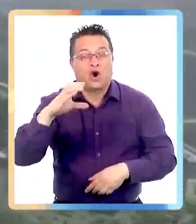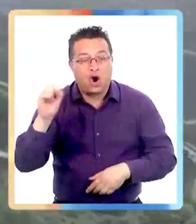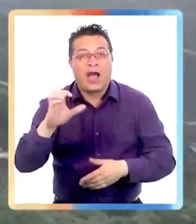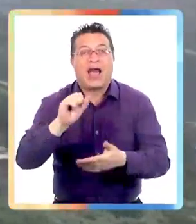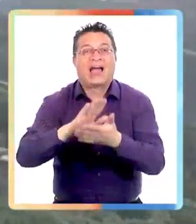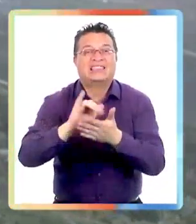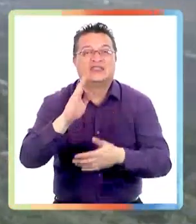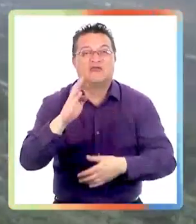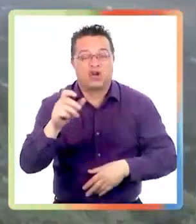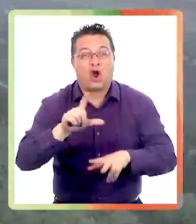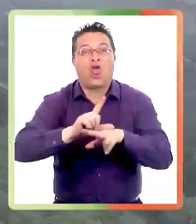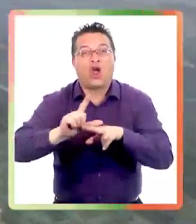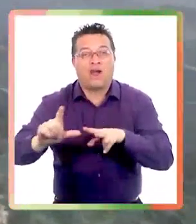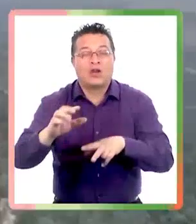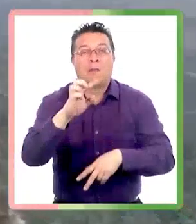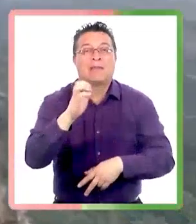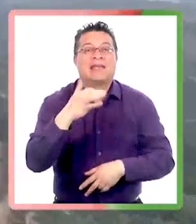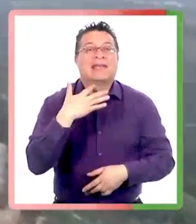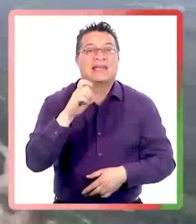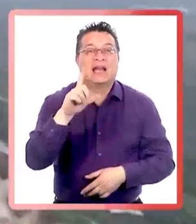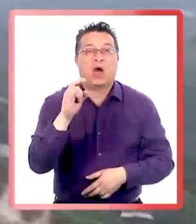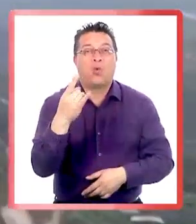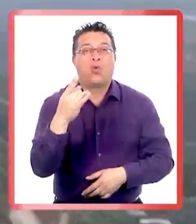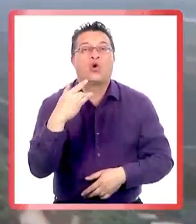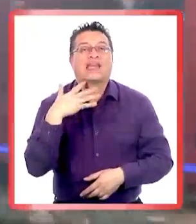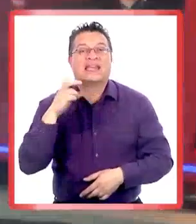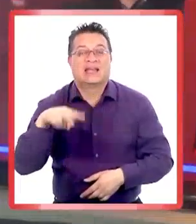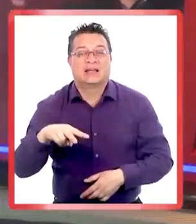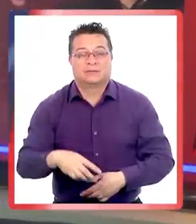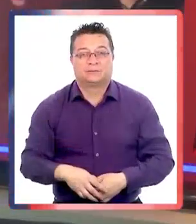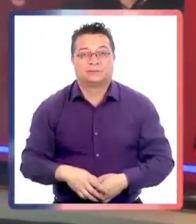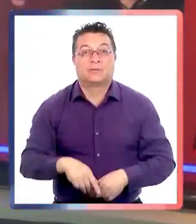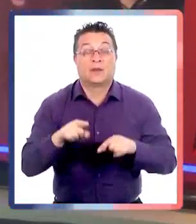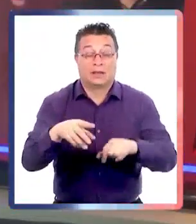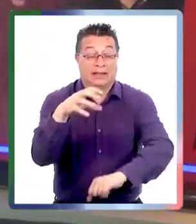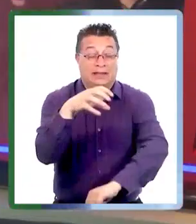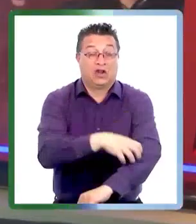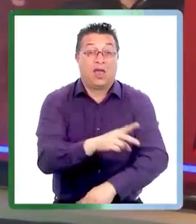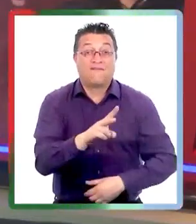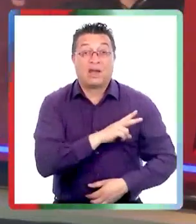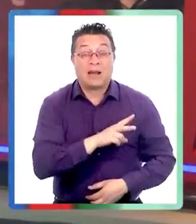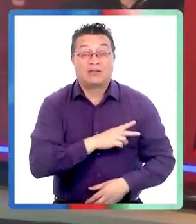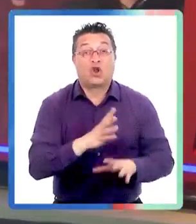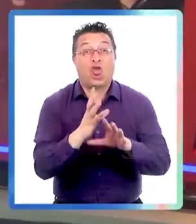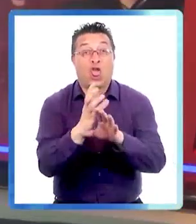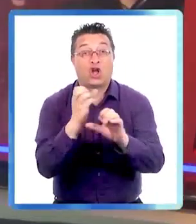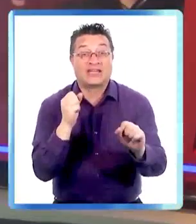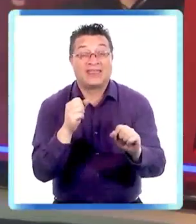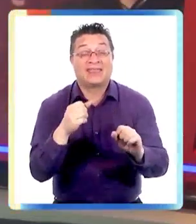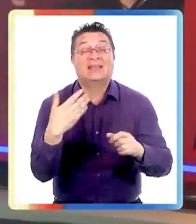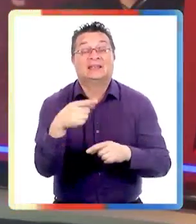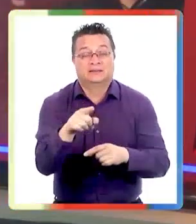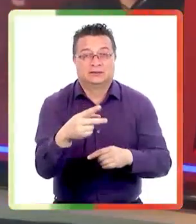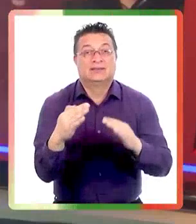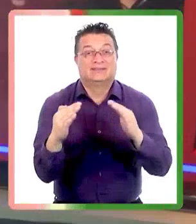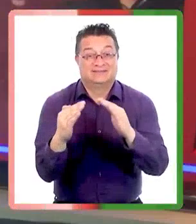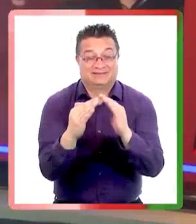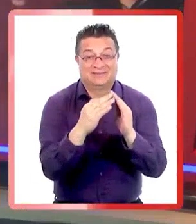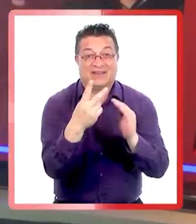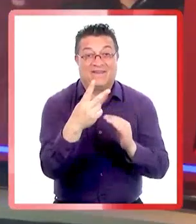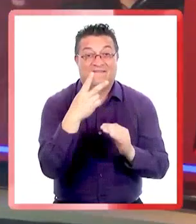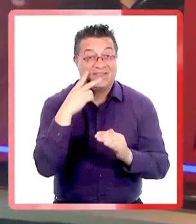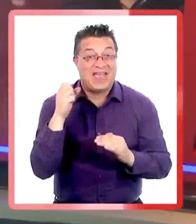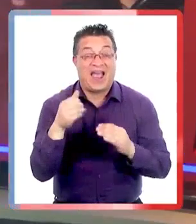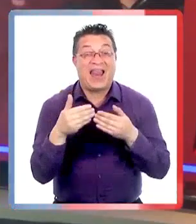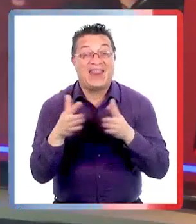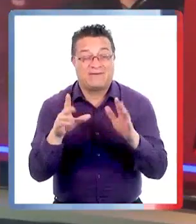Ancoa Achibueno Longaví y Perquilauquén. Vamos a la región de Valparaíso en los Andes los vecinos de la villa Vía